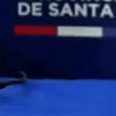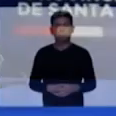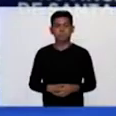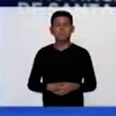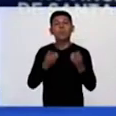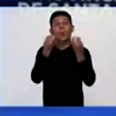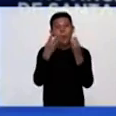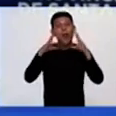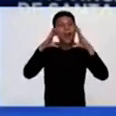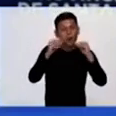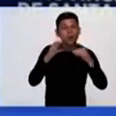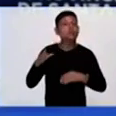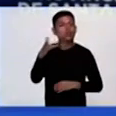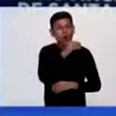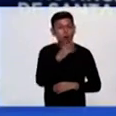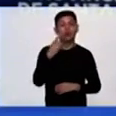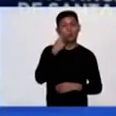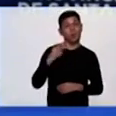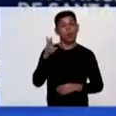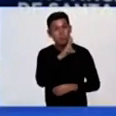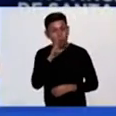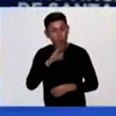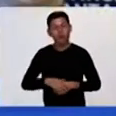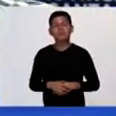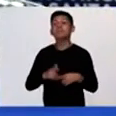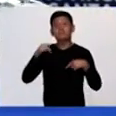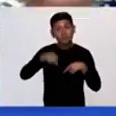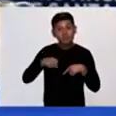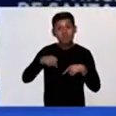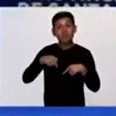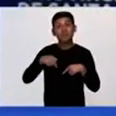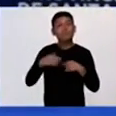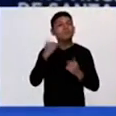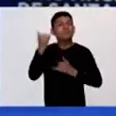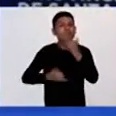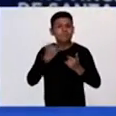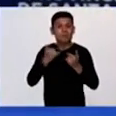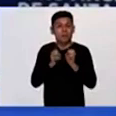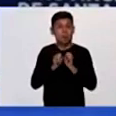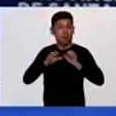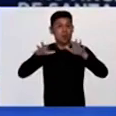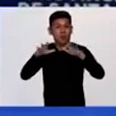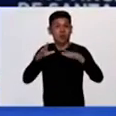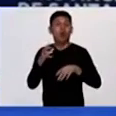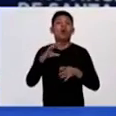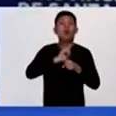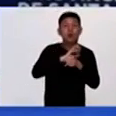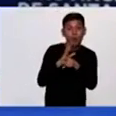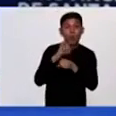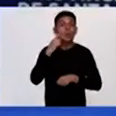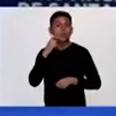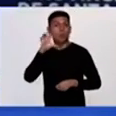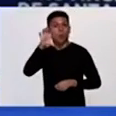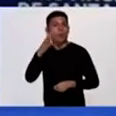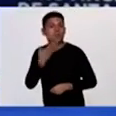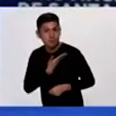Muy buenas noches a todos y a todas. Vamos a dar lugar al reporte epidemiológico COVID-19 de